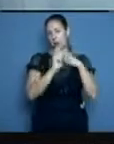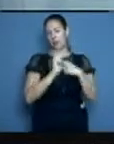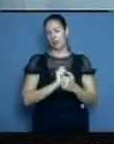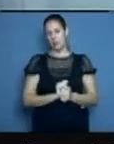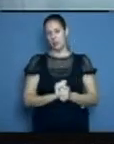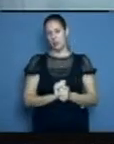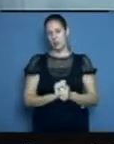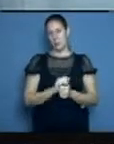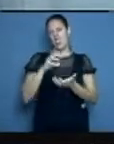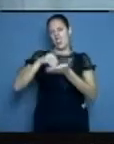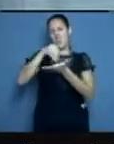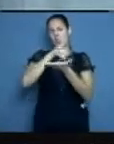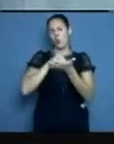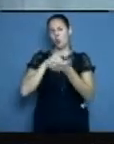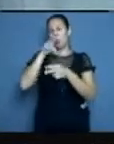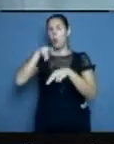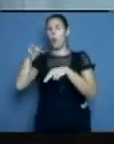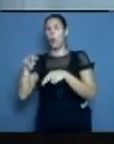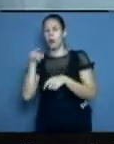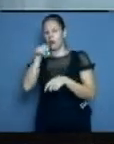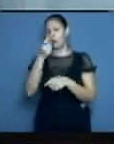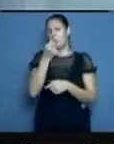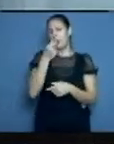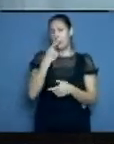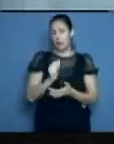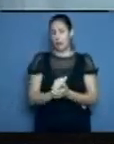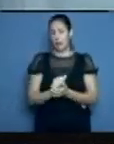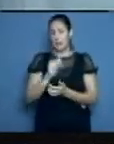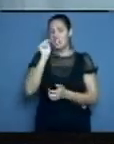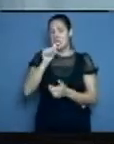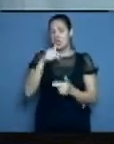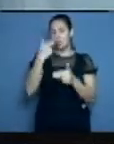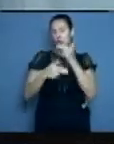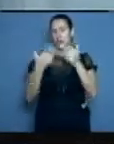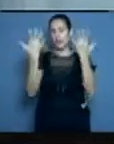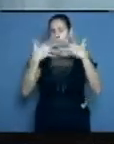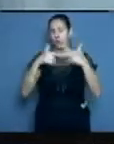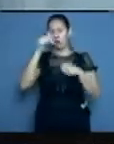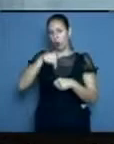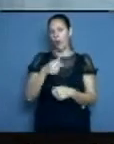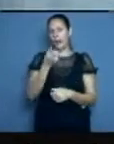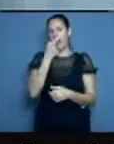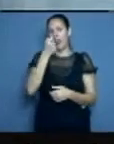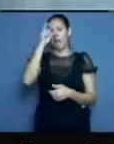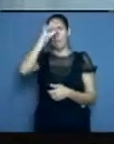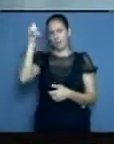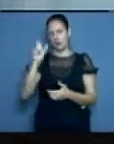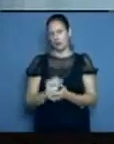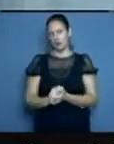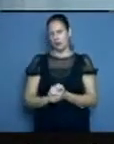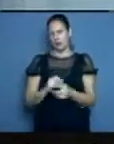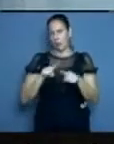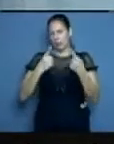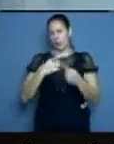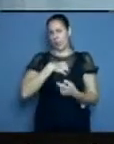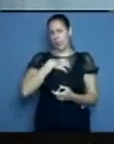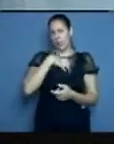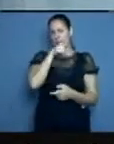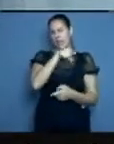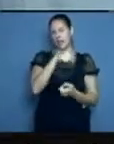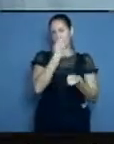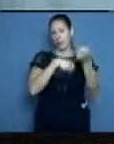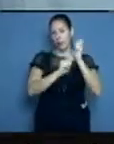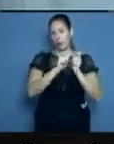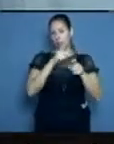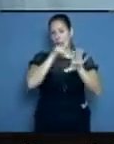medicamentos se venden en las redes sociales? Medicamentos de producción nacional. Vamos a hablar un poco del control que se tiene a la hora de dar salida, doctora,